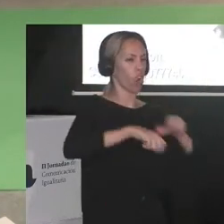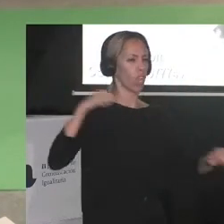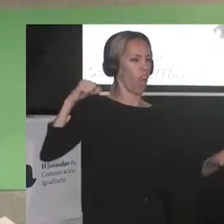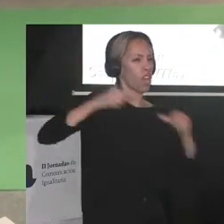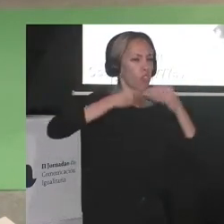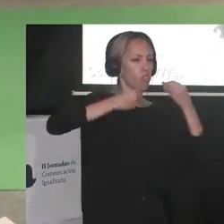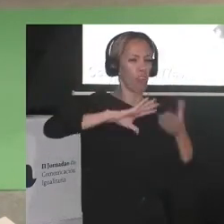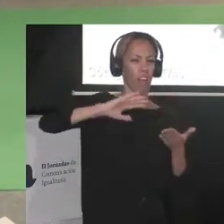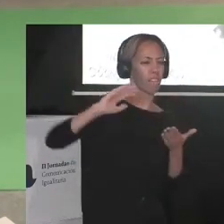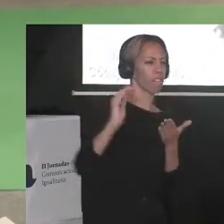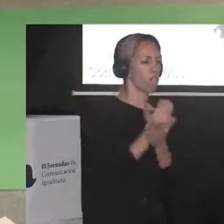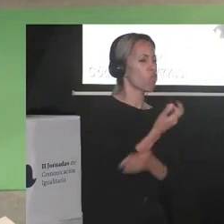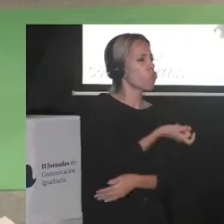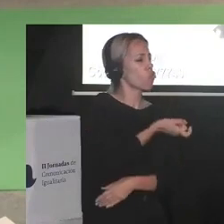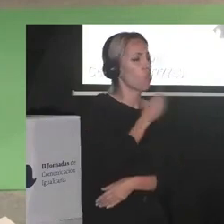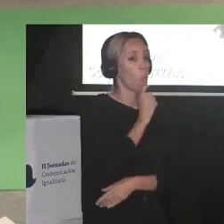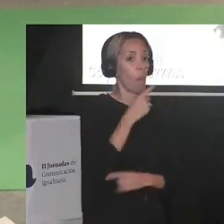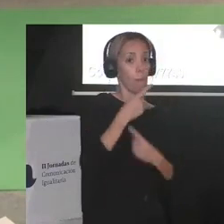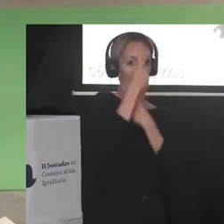desde adentro, entiendo.